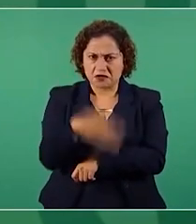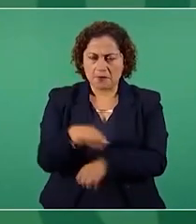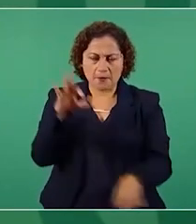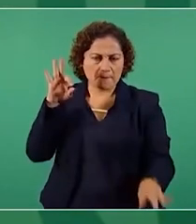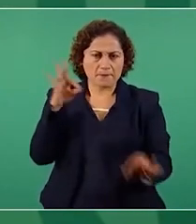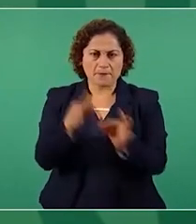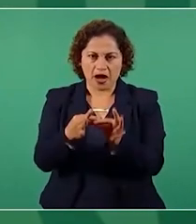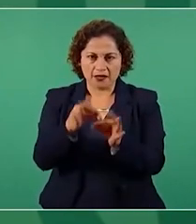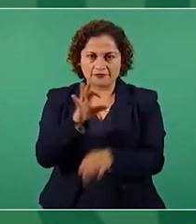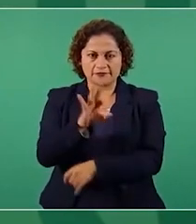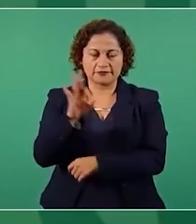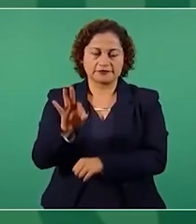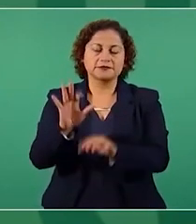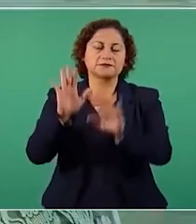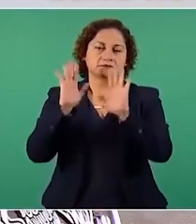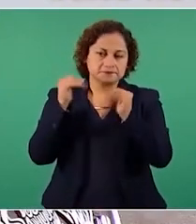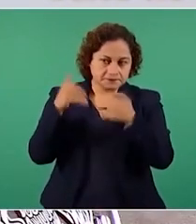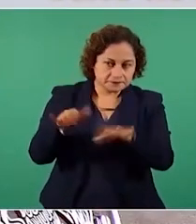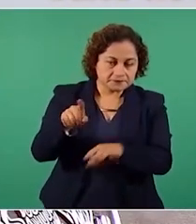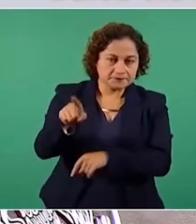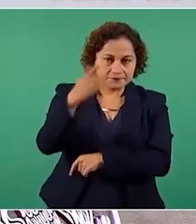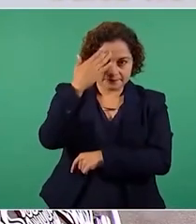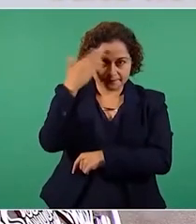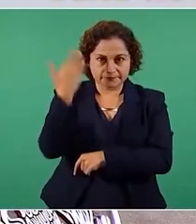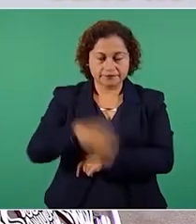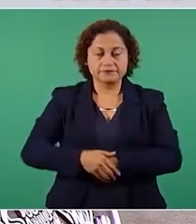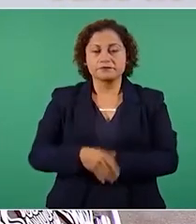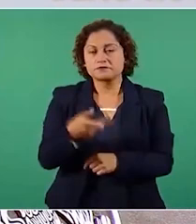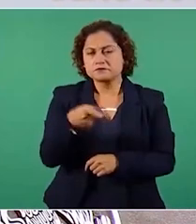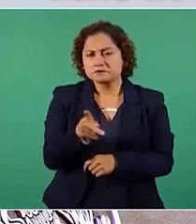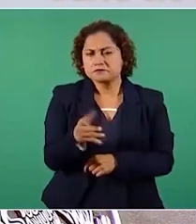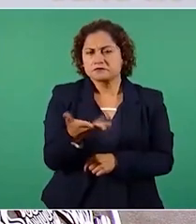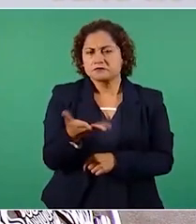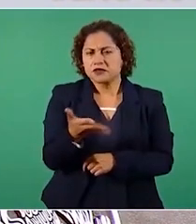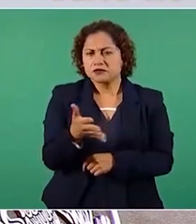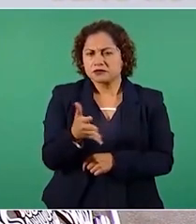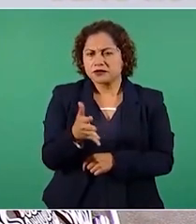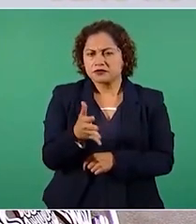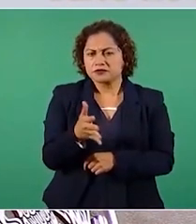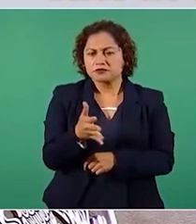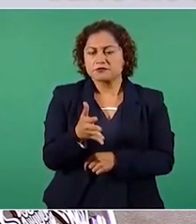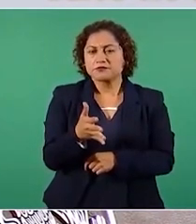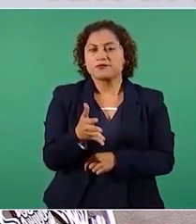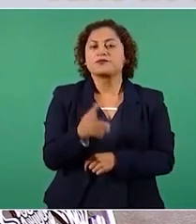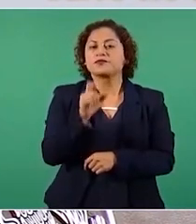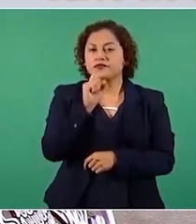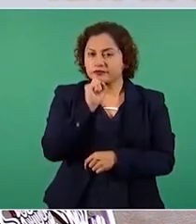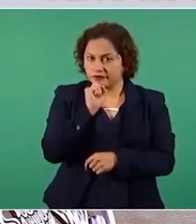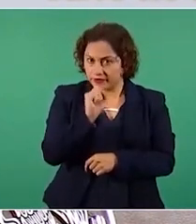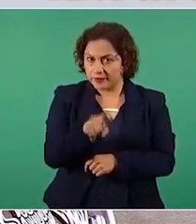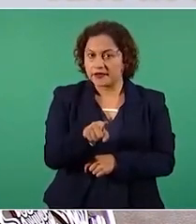500 años de la toma